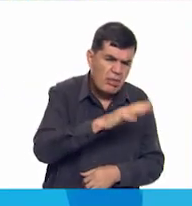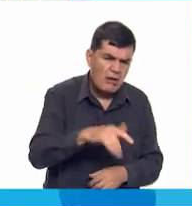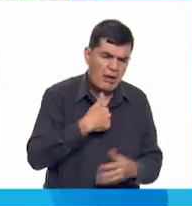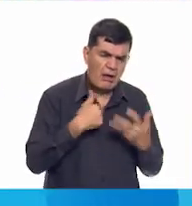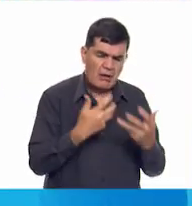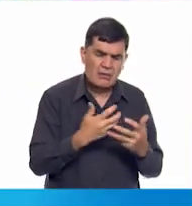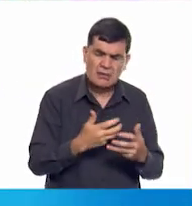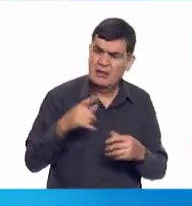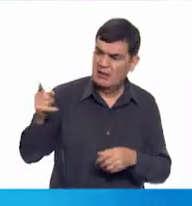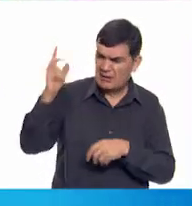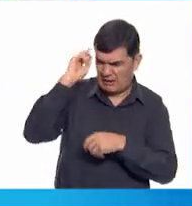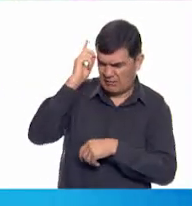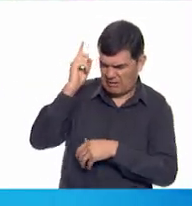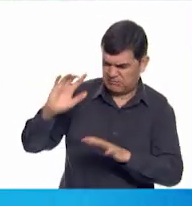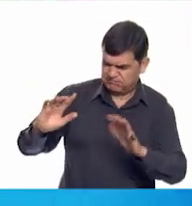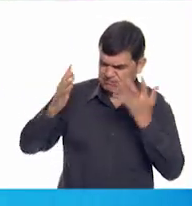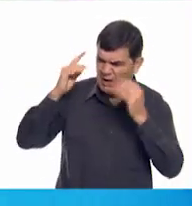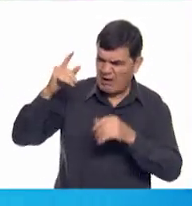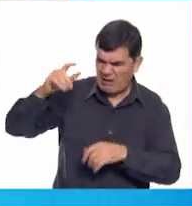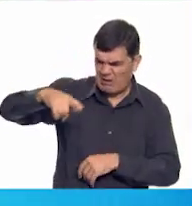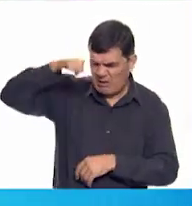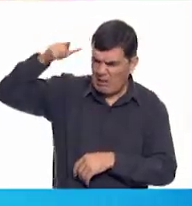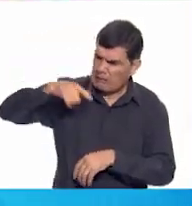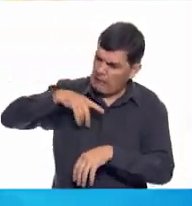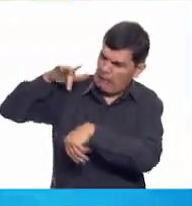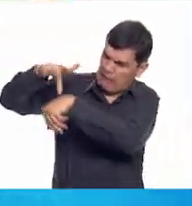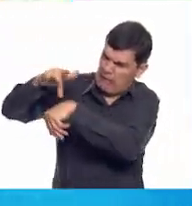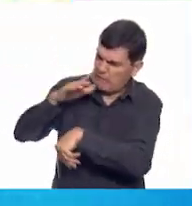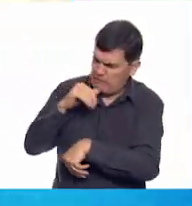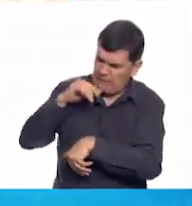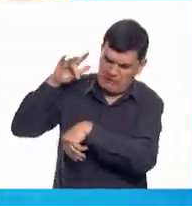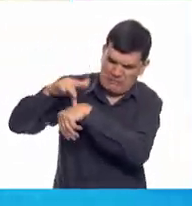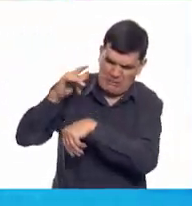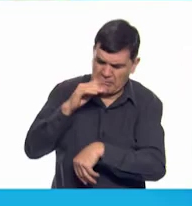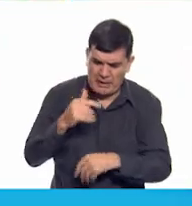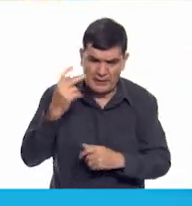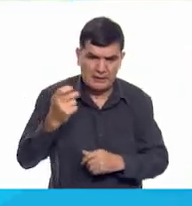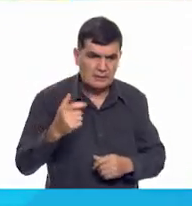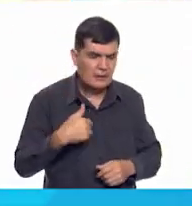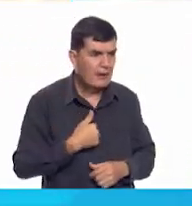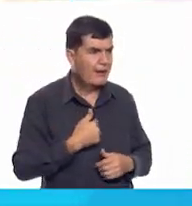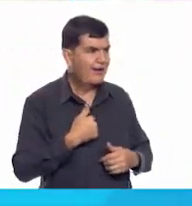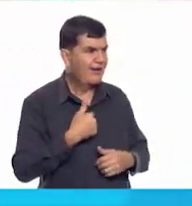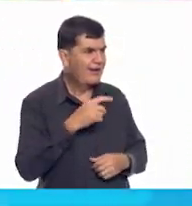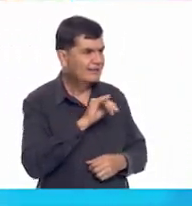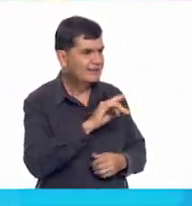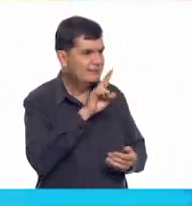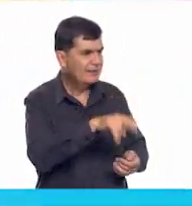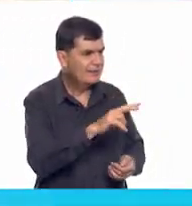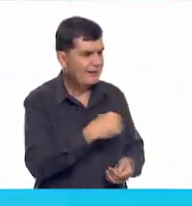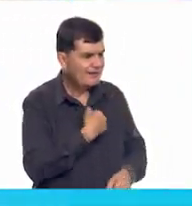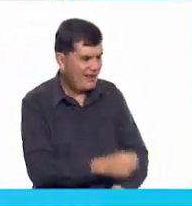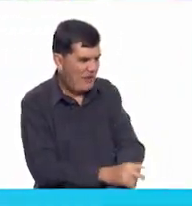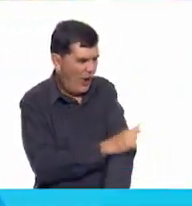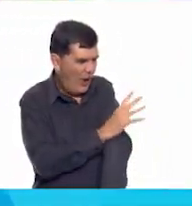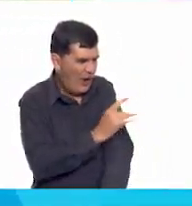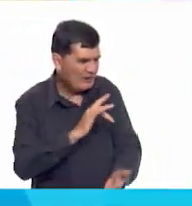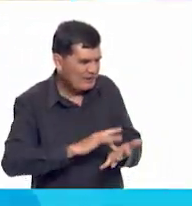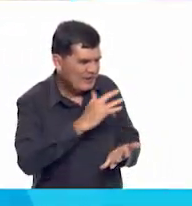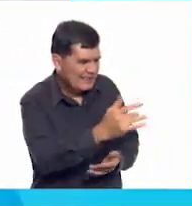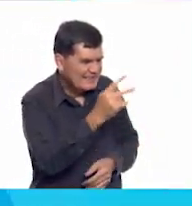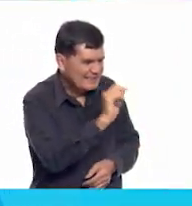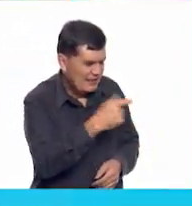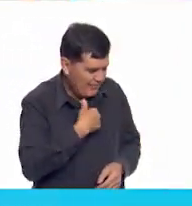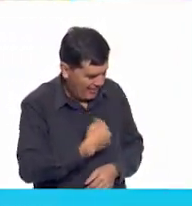caballos salvajes no se pueden acercar. Ponito comprendió y se llenó de emoción, pues había encontrado